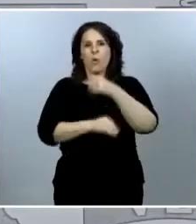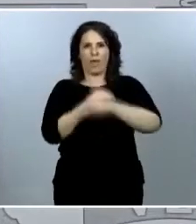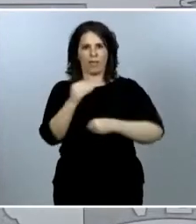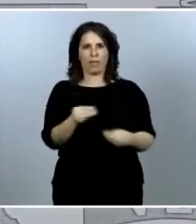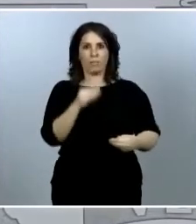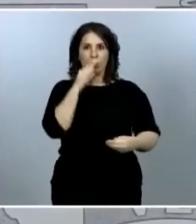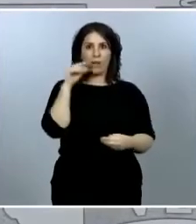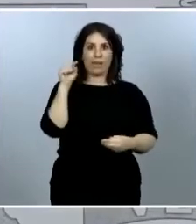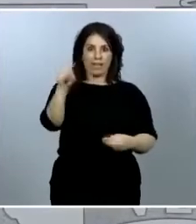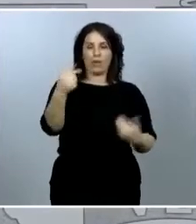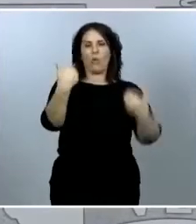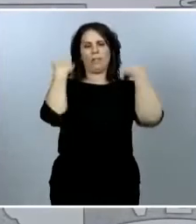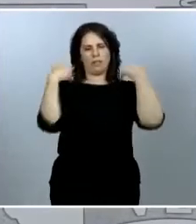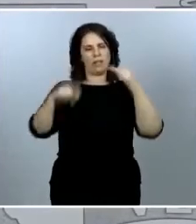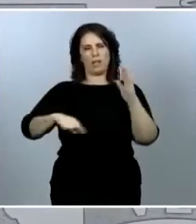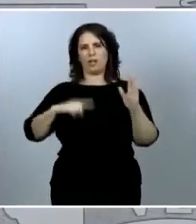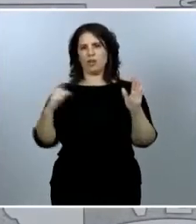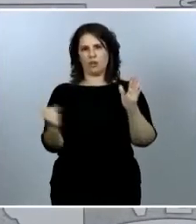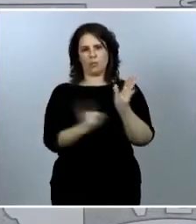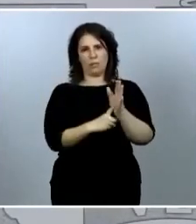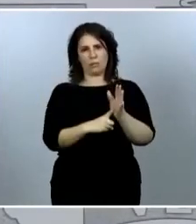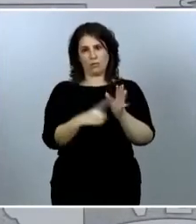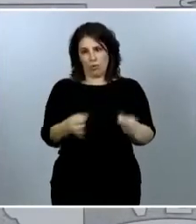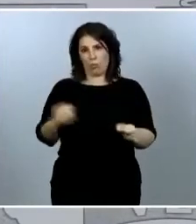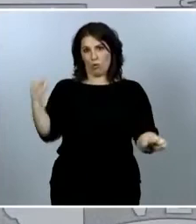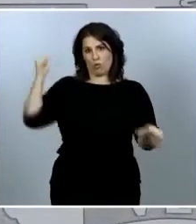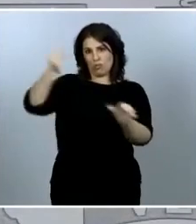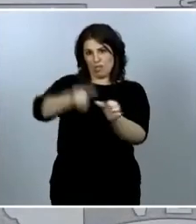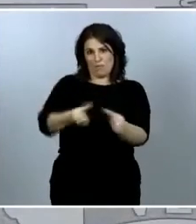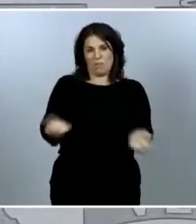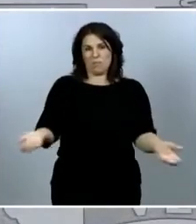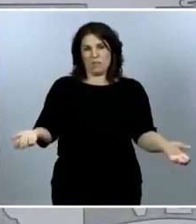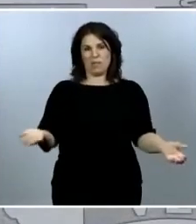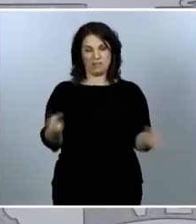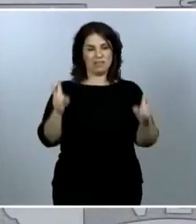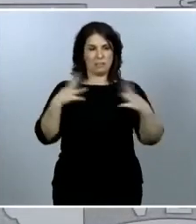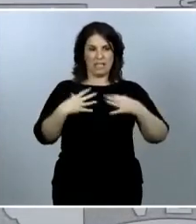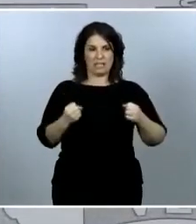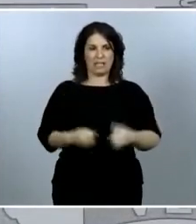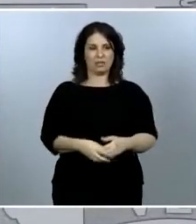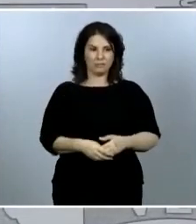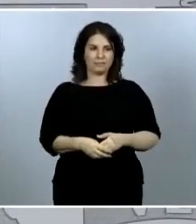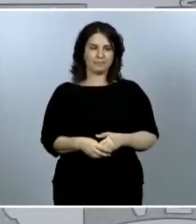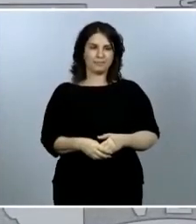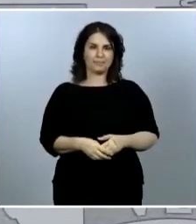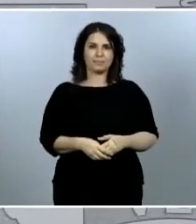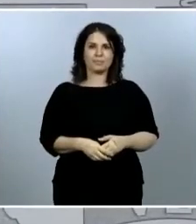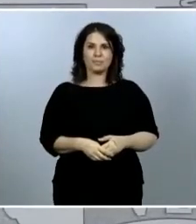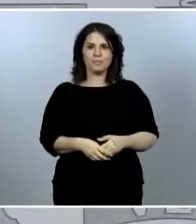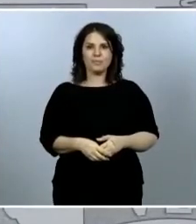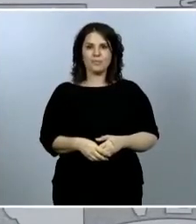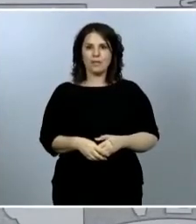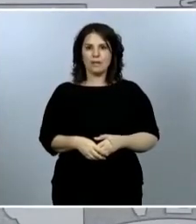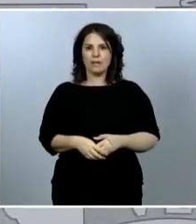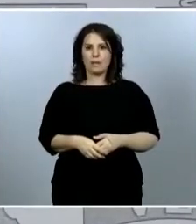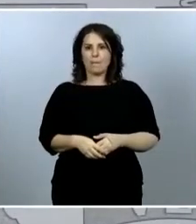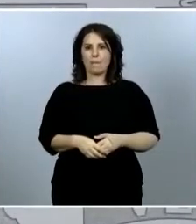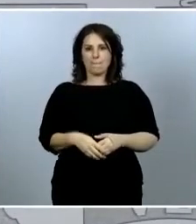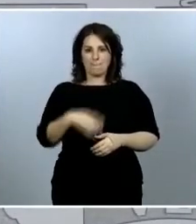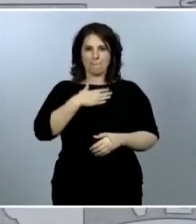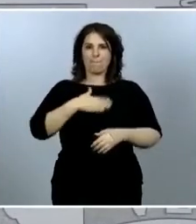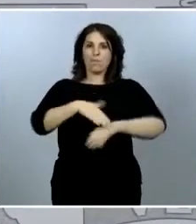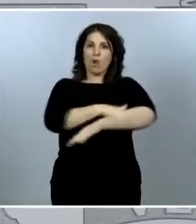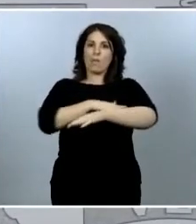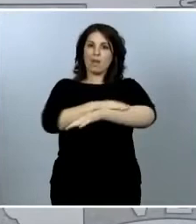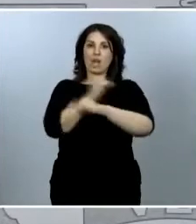la competencia, como siempre han tenido, en materia sanitaria. Les adelanto las ideas que el Gobierno propone a